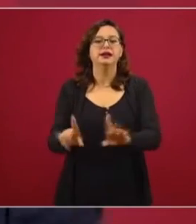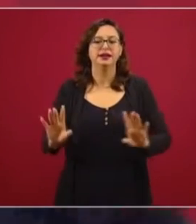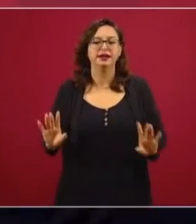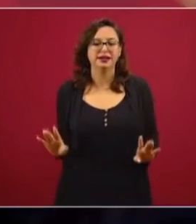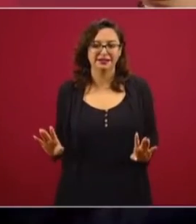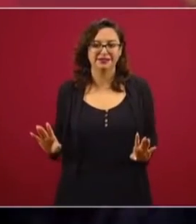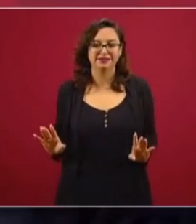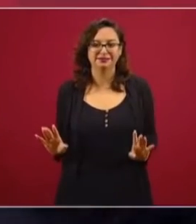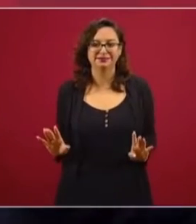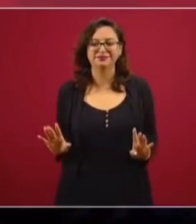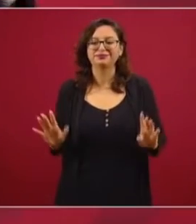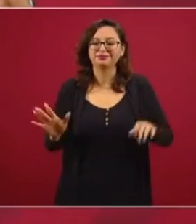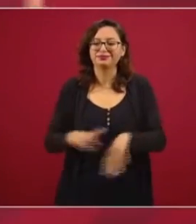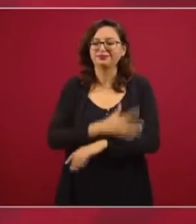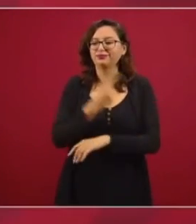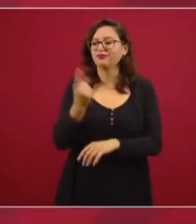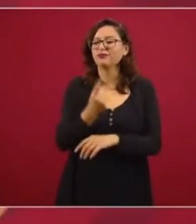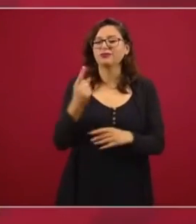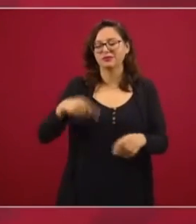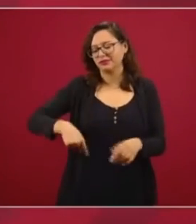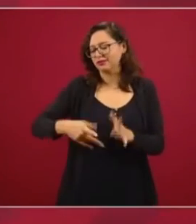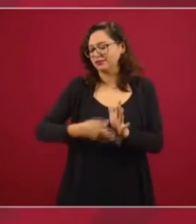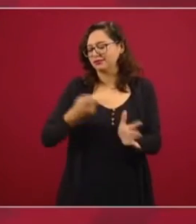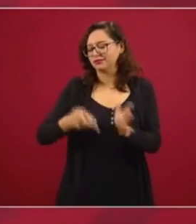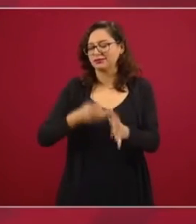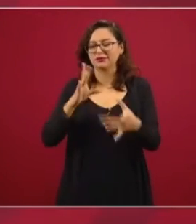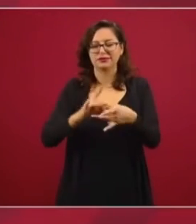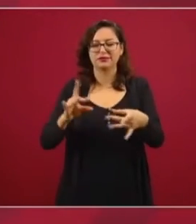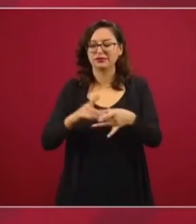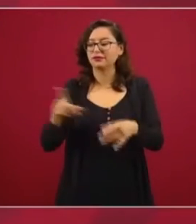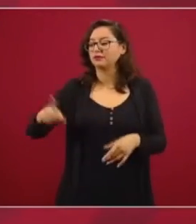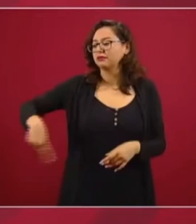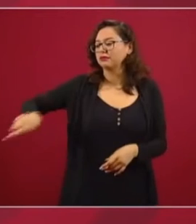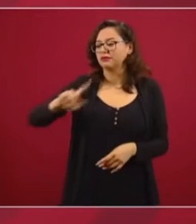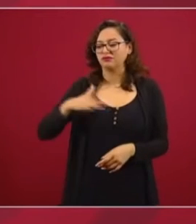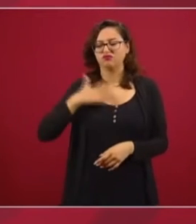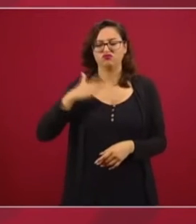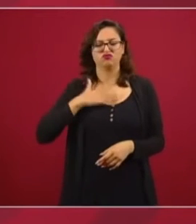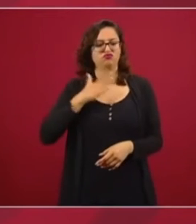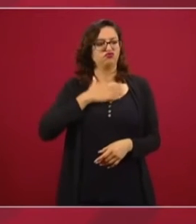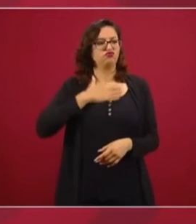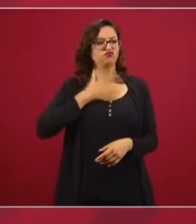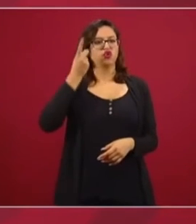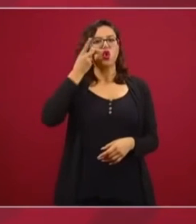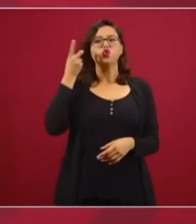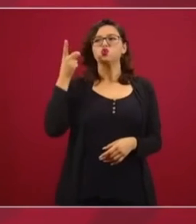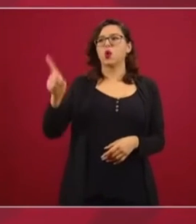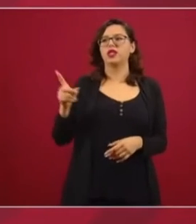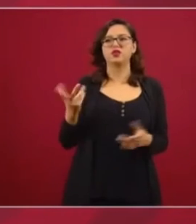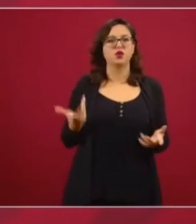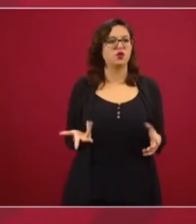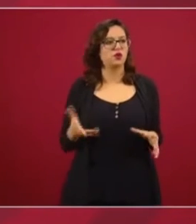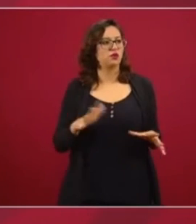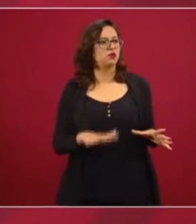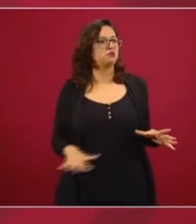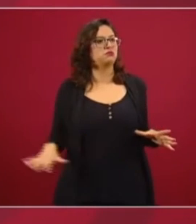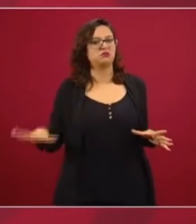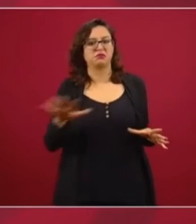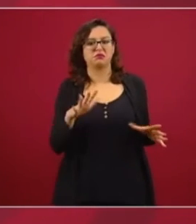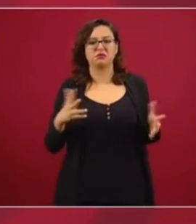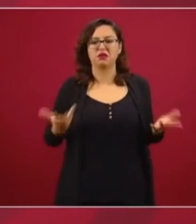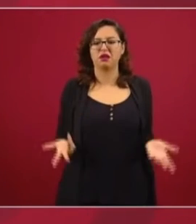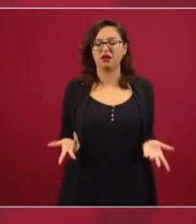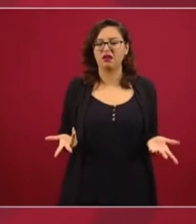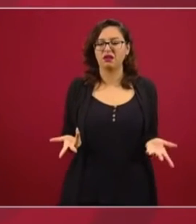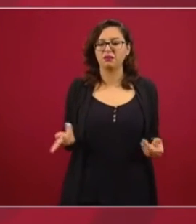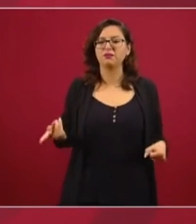Los que se sentían dueños de México buscaban desanimar al